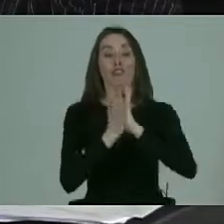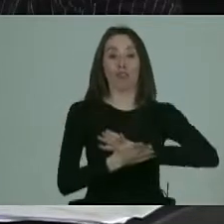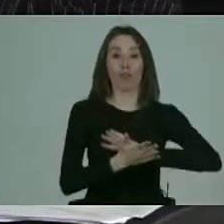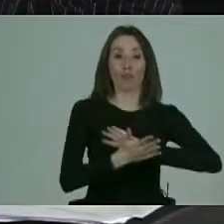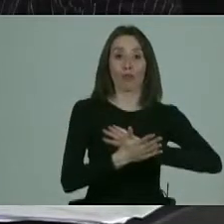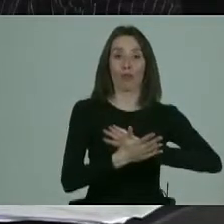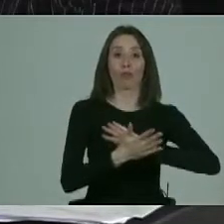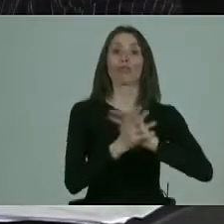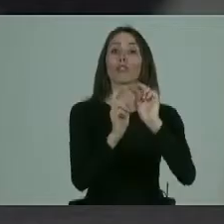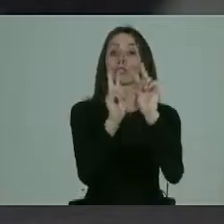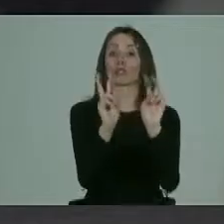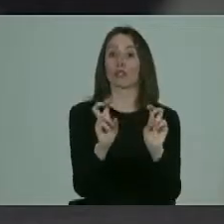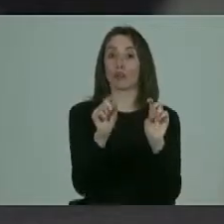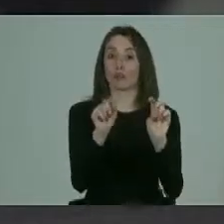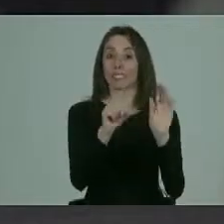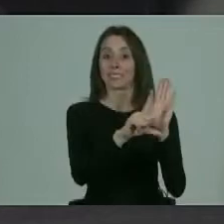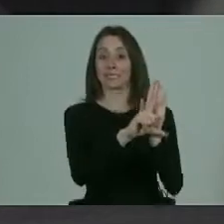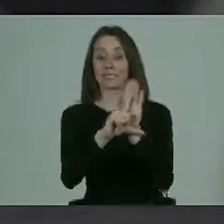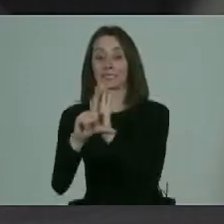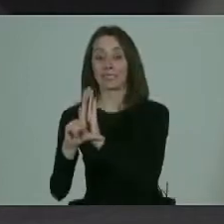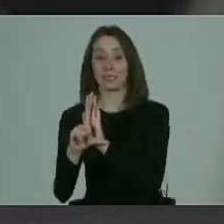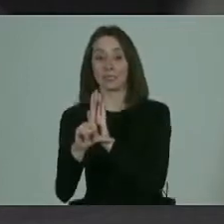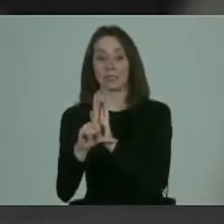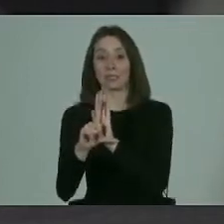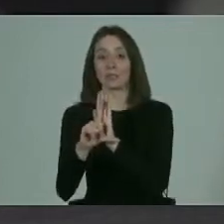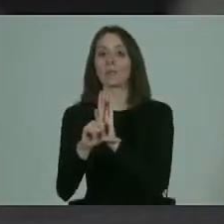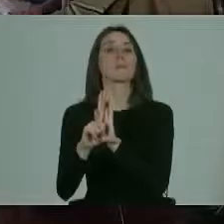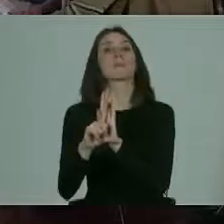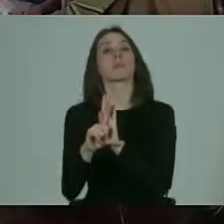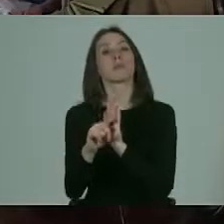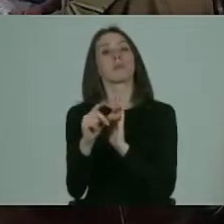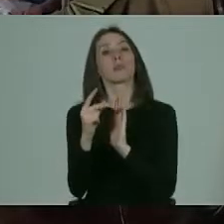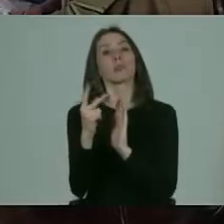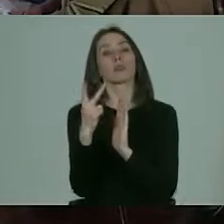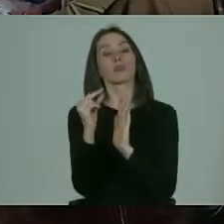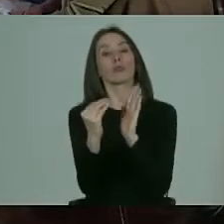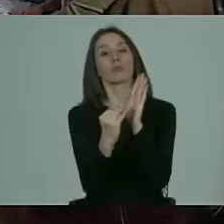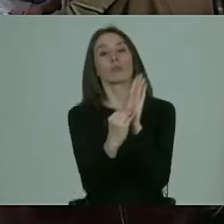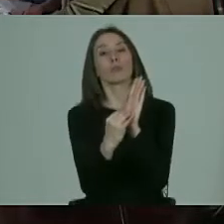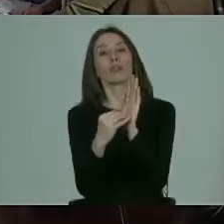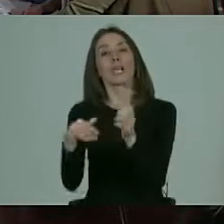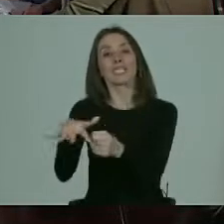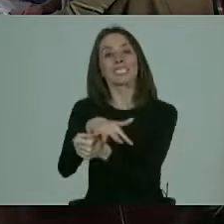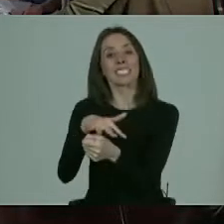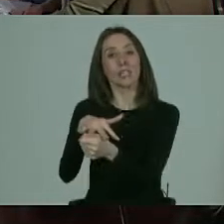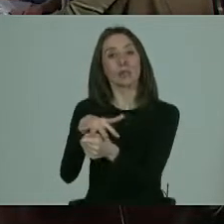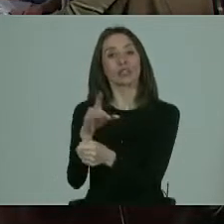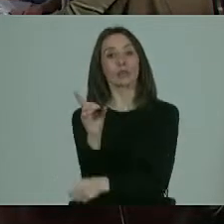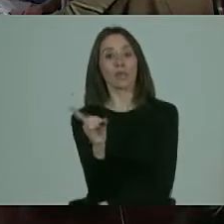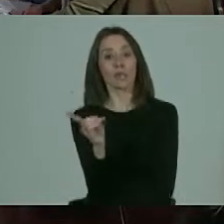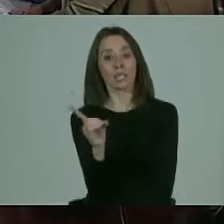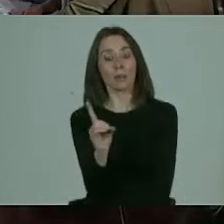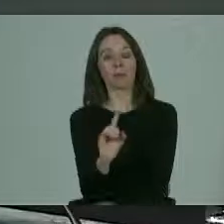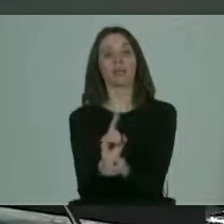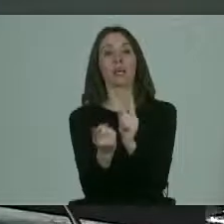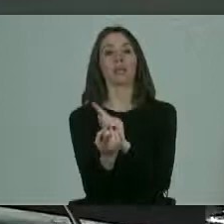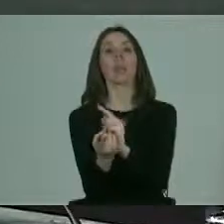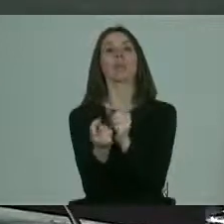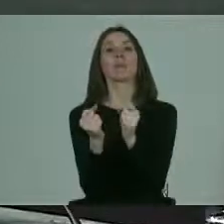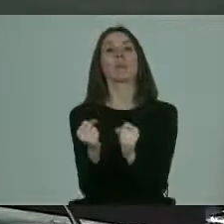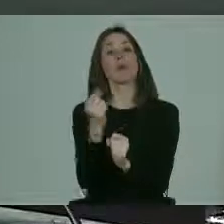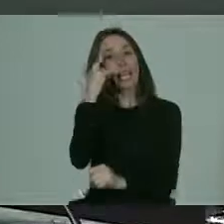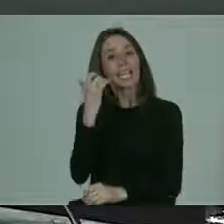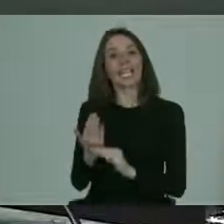legislación que se refiera a este tema obviamente no considere que la situación de discapacidad hace que se pueda